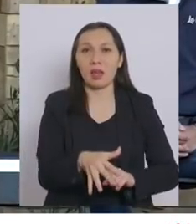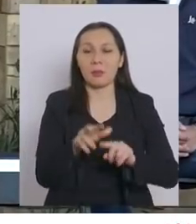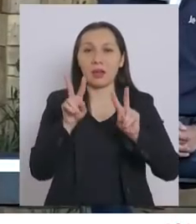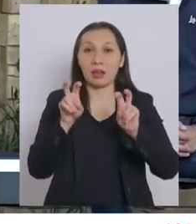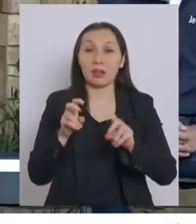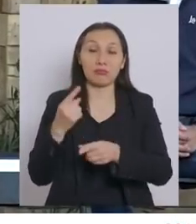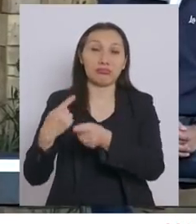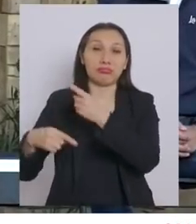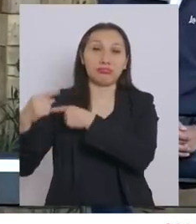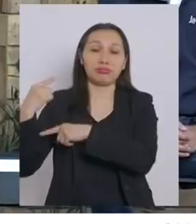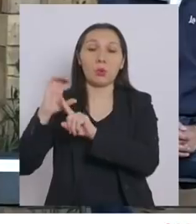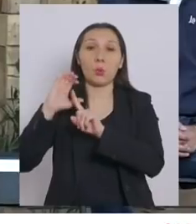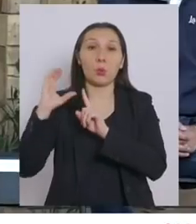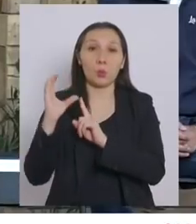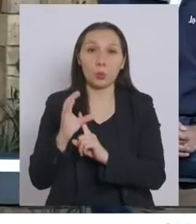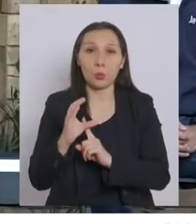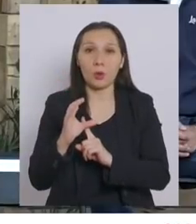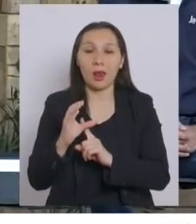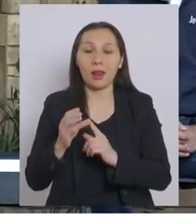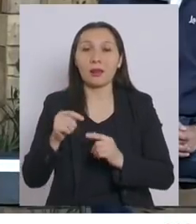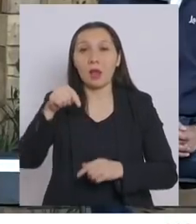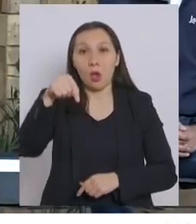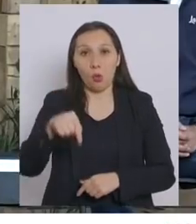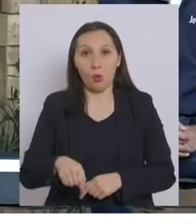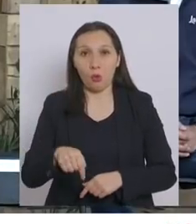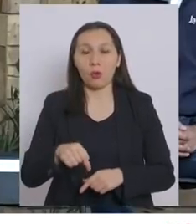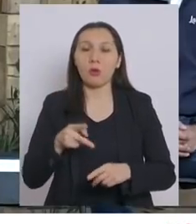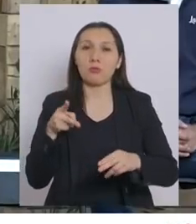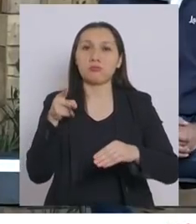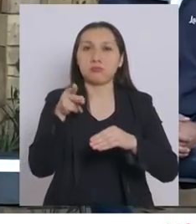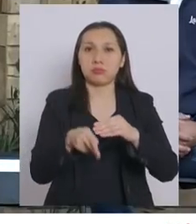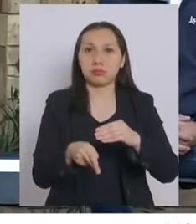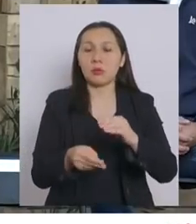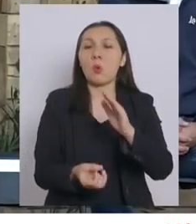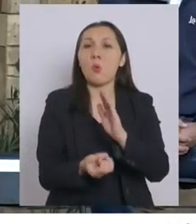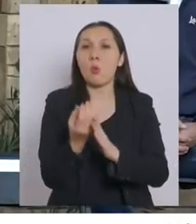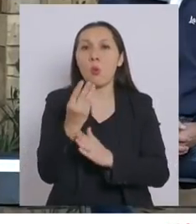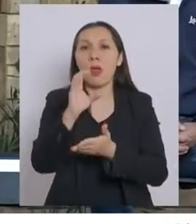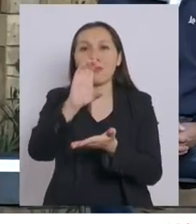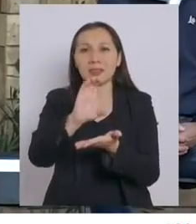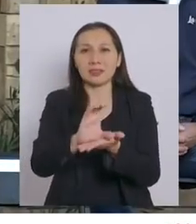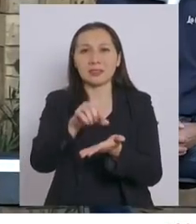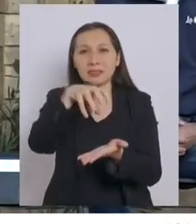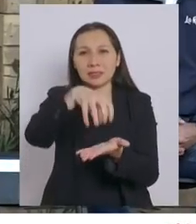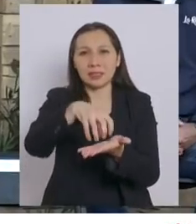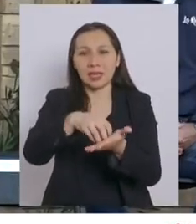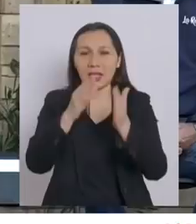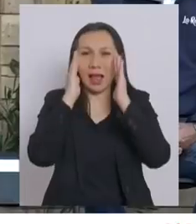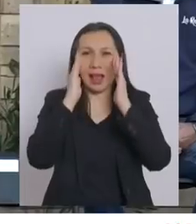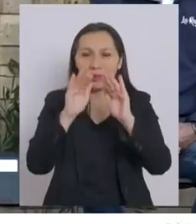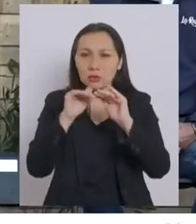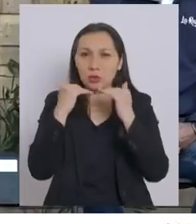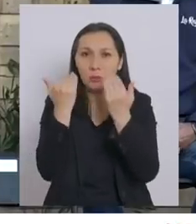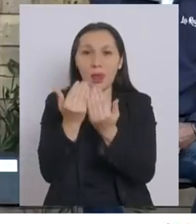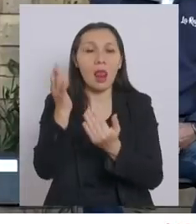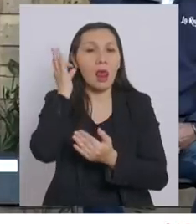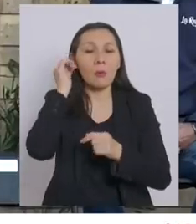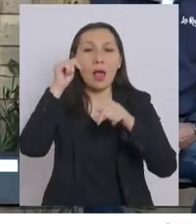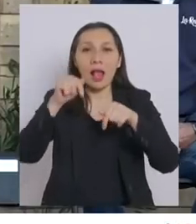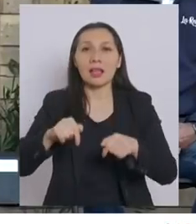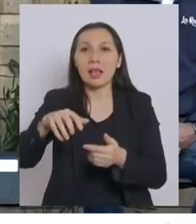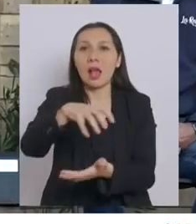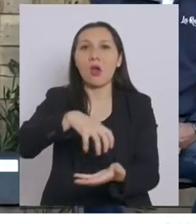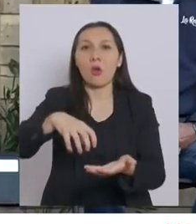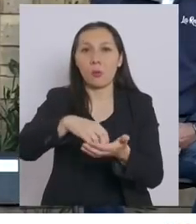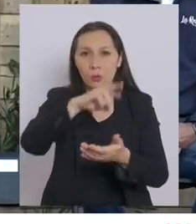históricas, culturales. Hoy estamos inaugurando un nuevo centro de atención integral a la mujer aquí, en